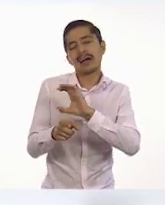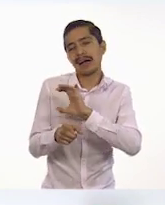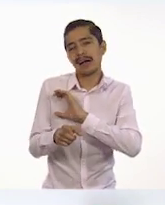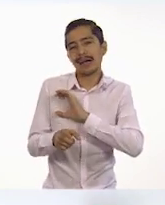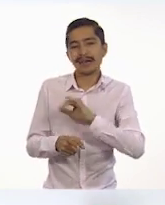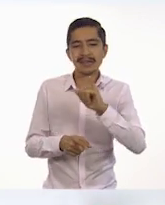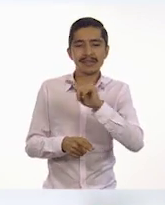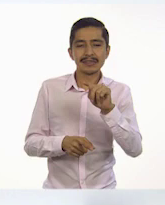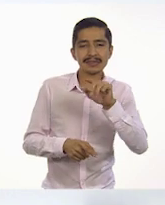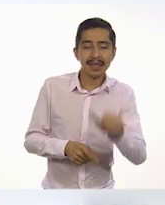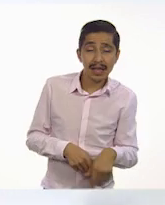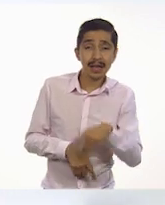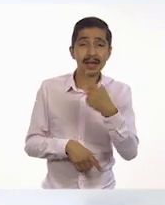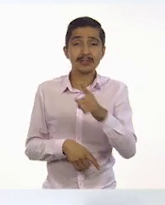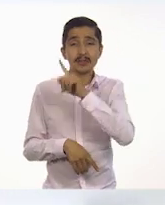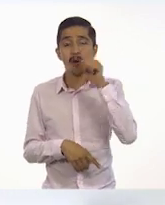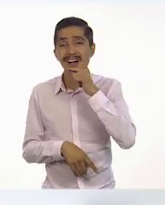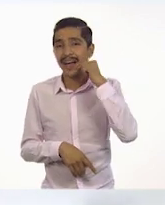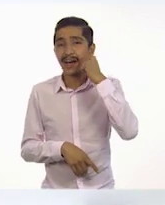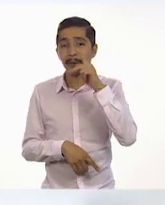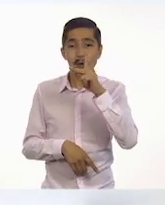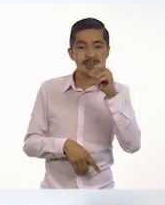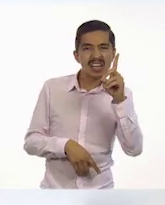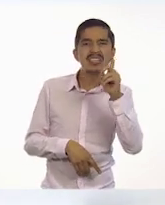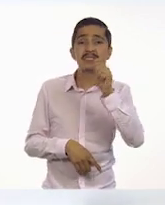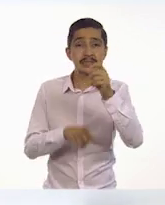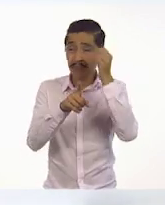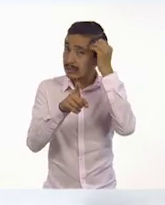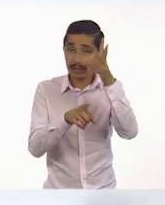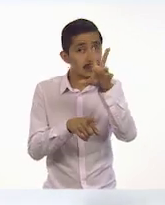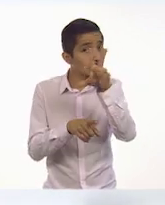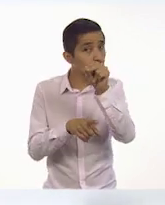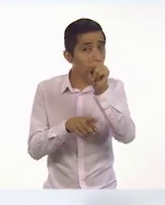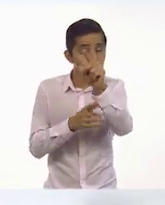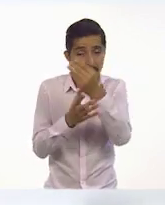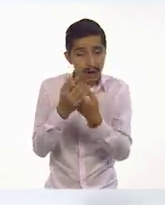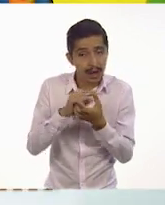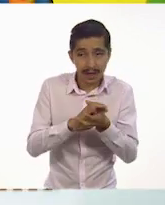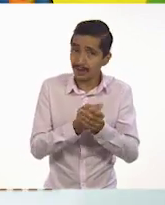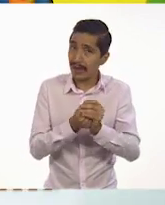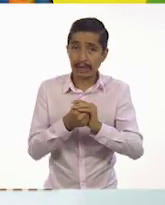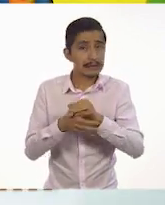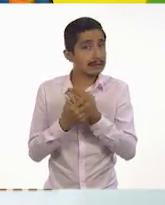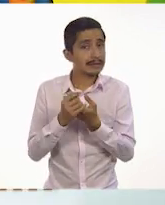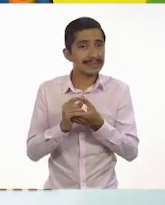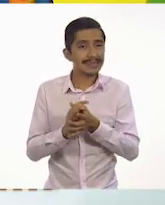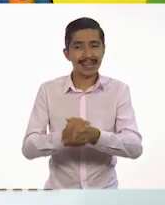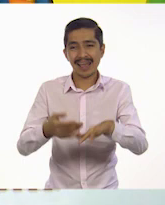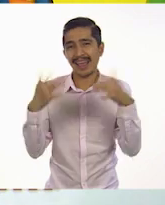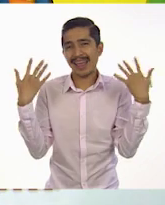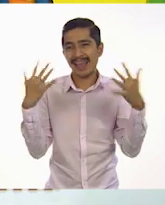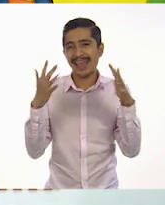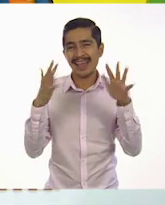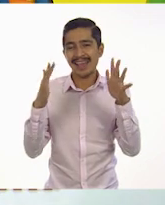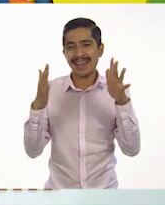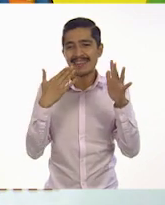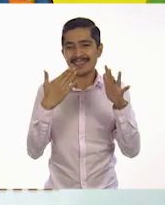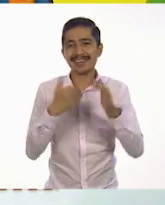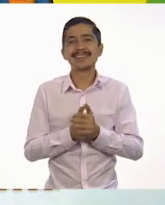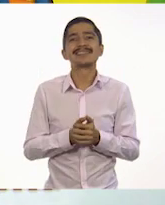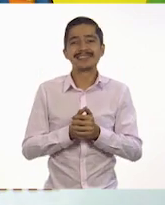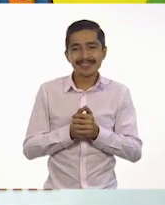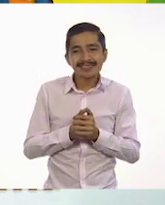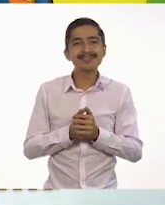Itza y Sohar. Postdata. No olvides lavarte las manos. ¡Eh! Muy bien. Ahora sí la